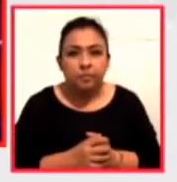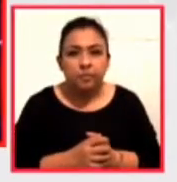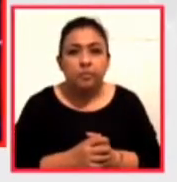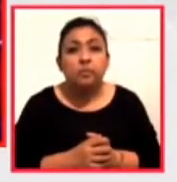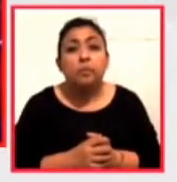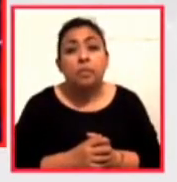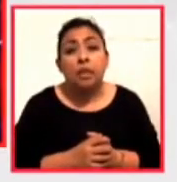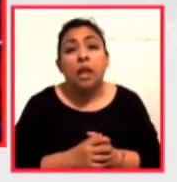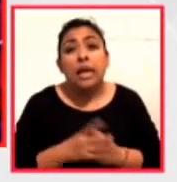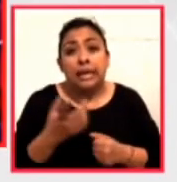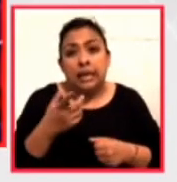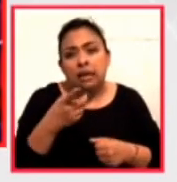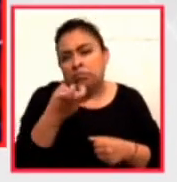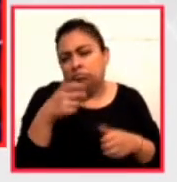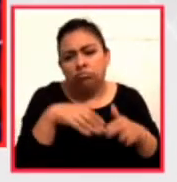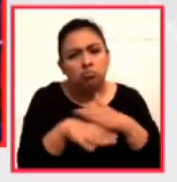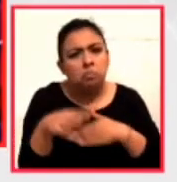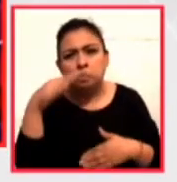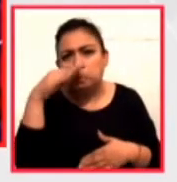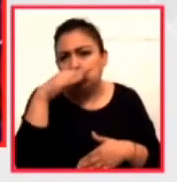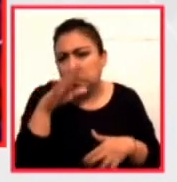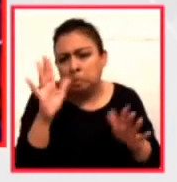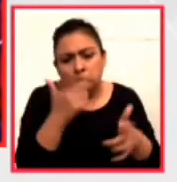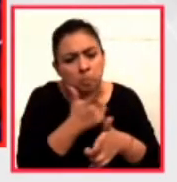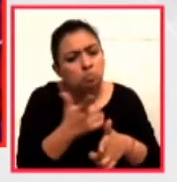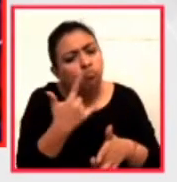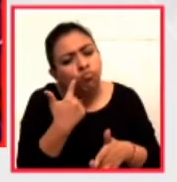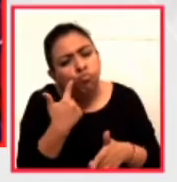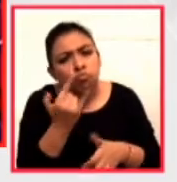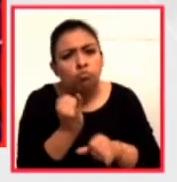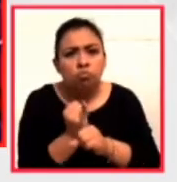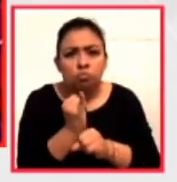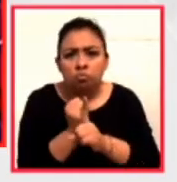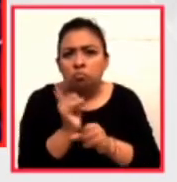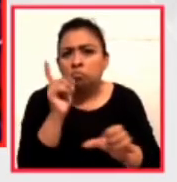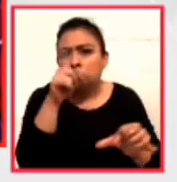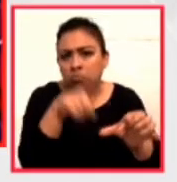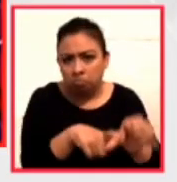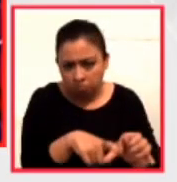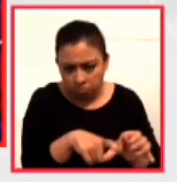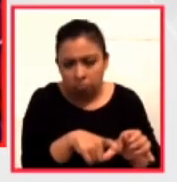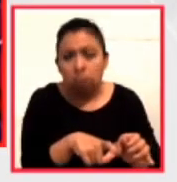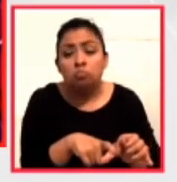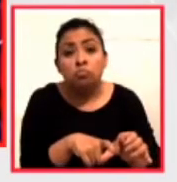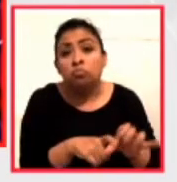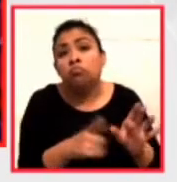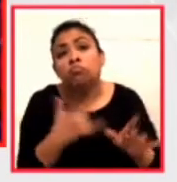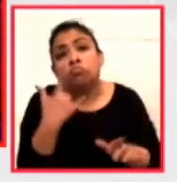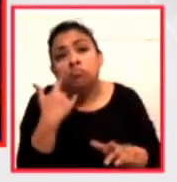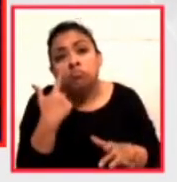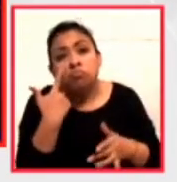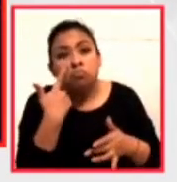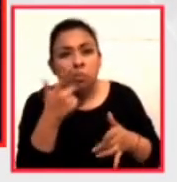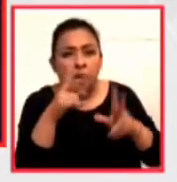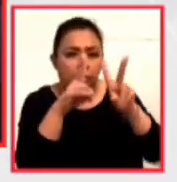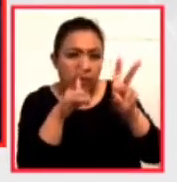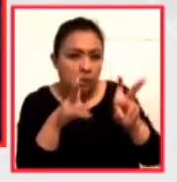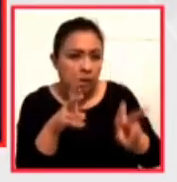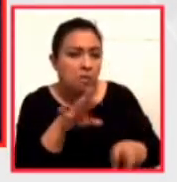Entras de manera gratuita y te inscribes y disfrutas de los contenidos.